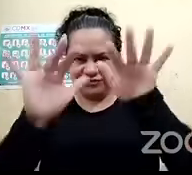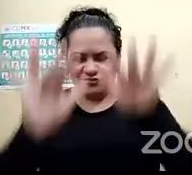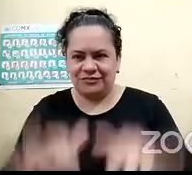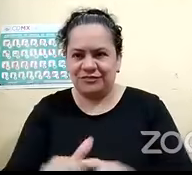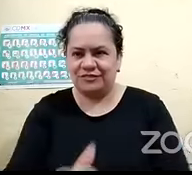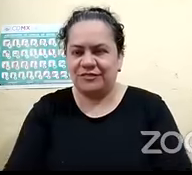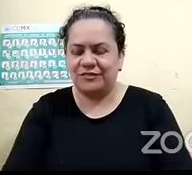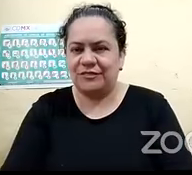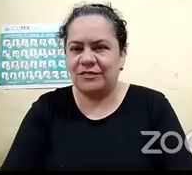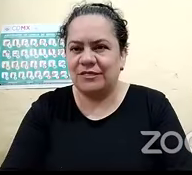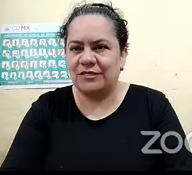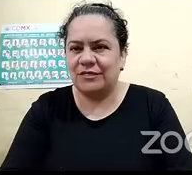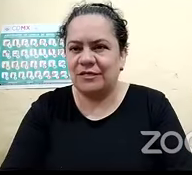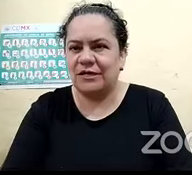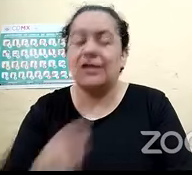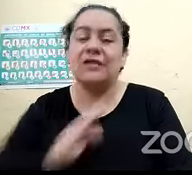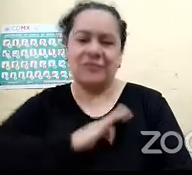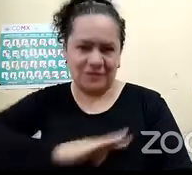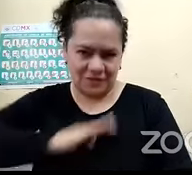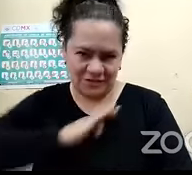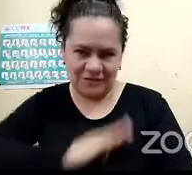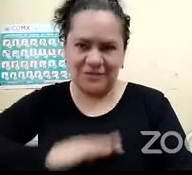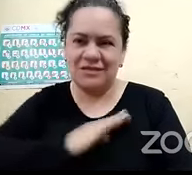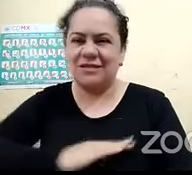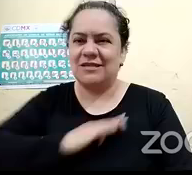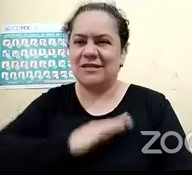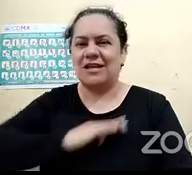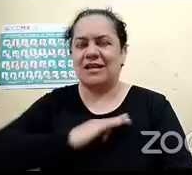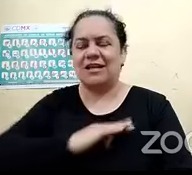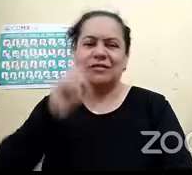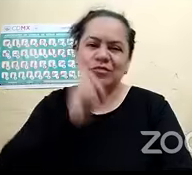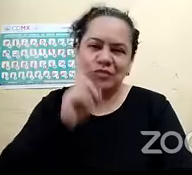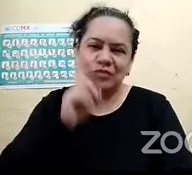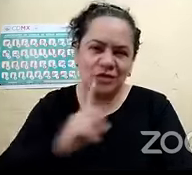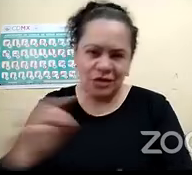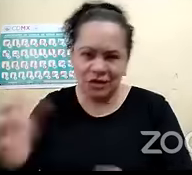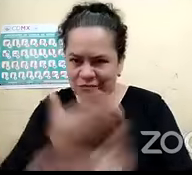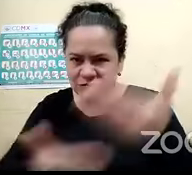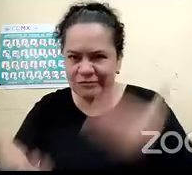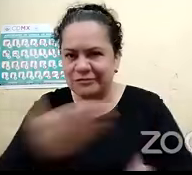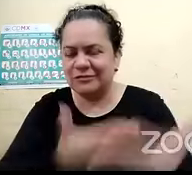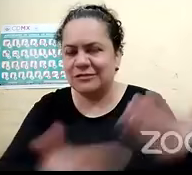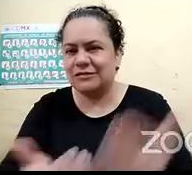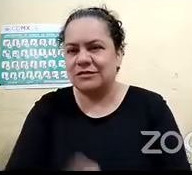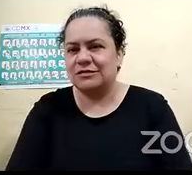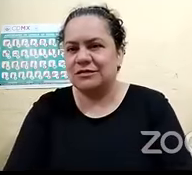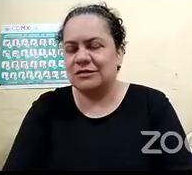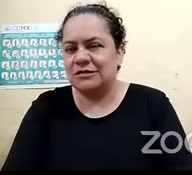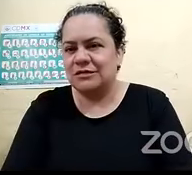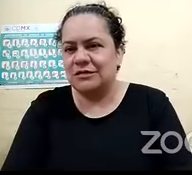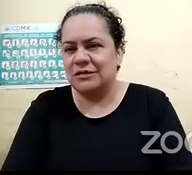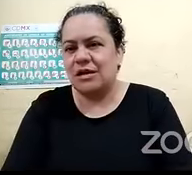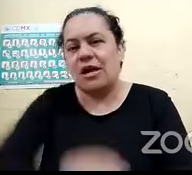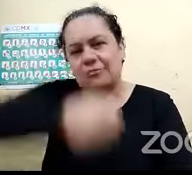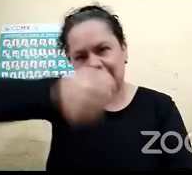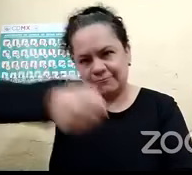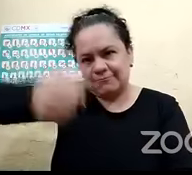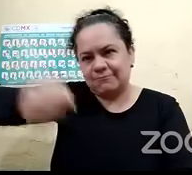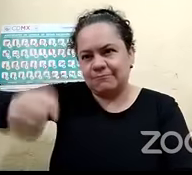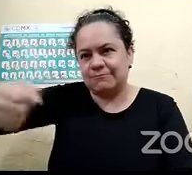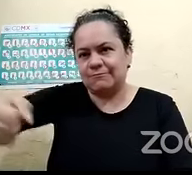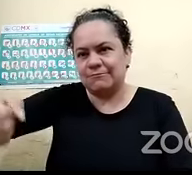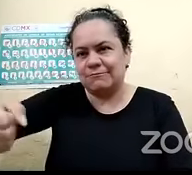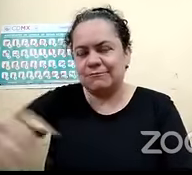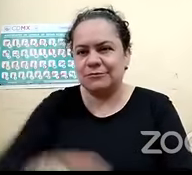García felicitaciones excelente panel José Roberto Ramírez Rocha saludos desde Manclova Coahuila muy